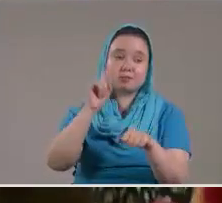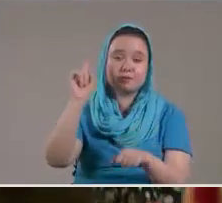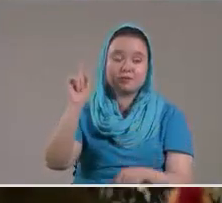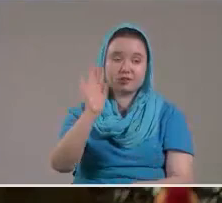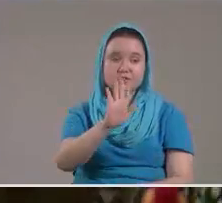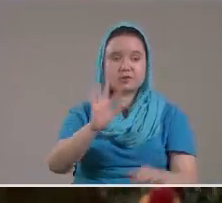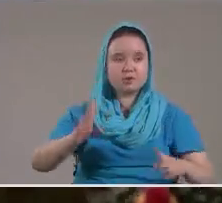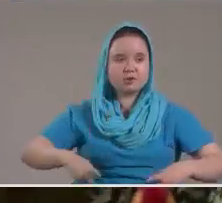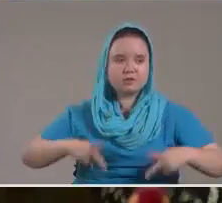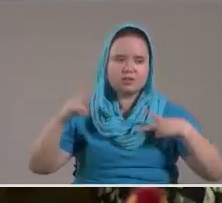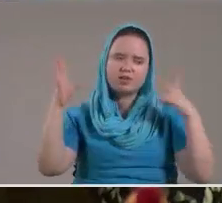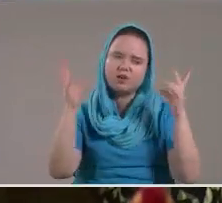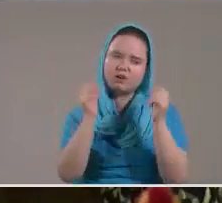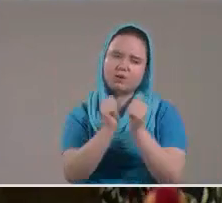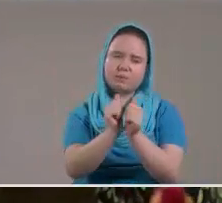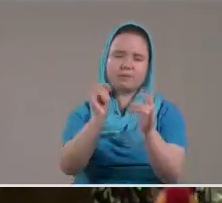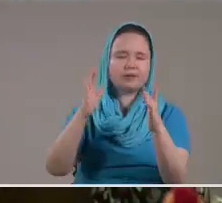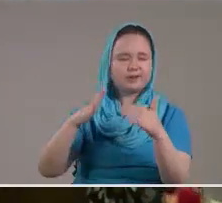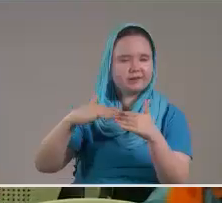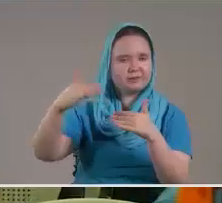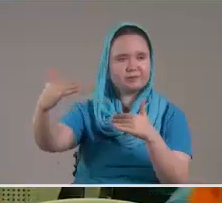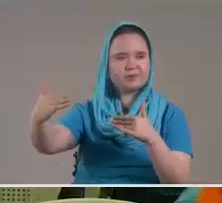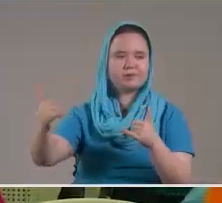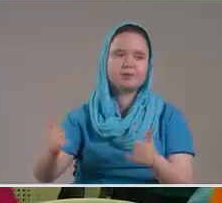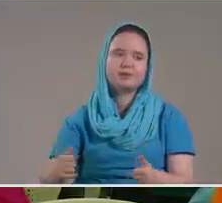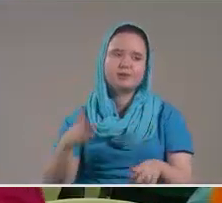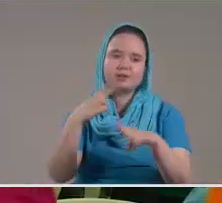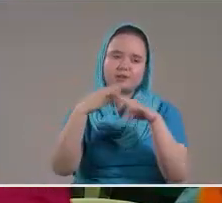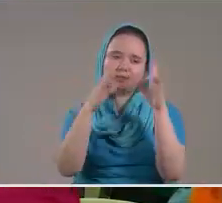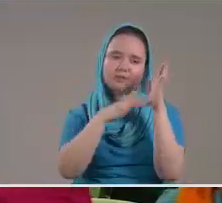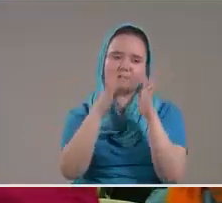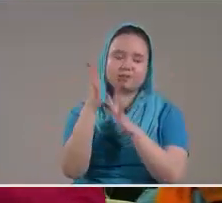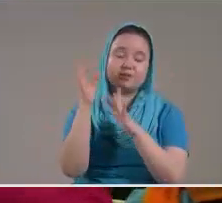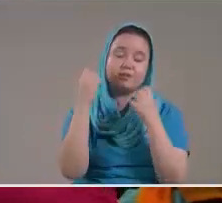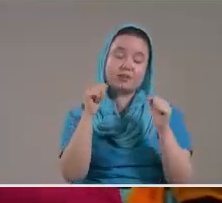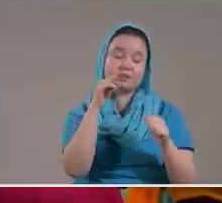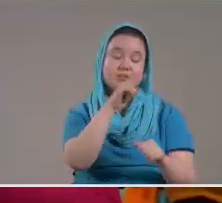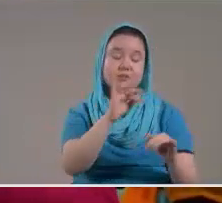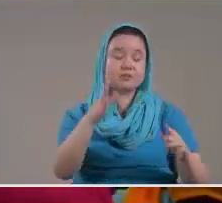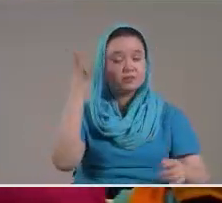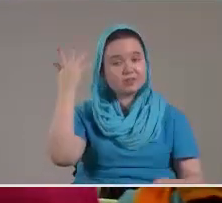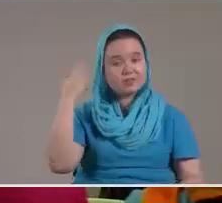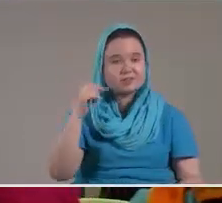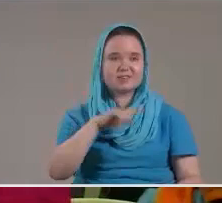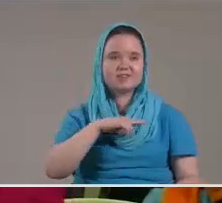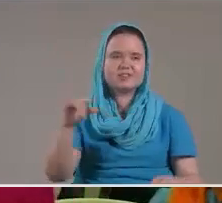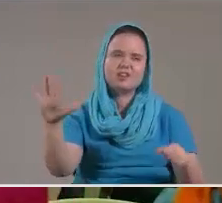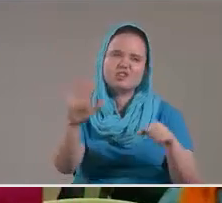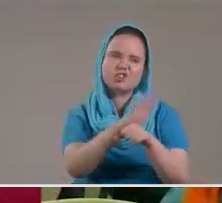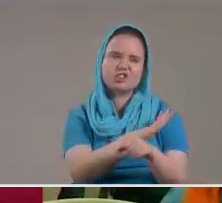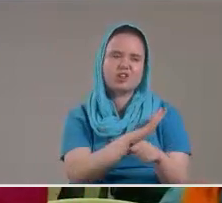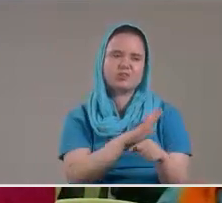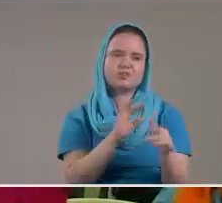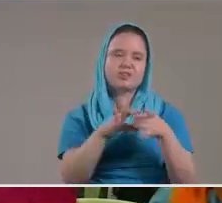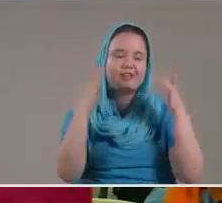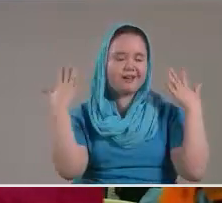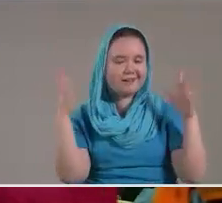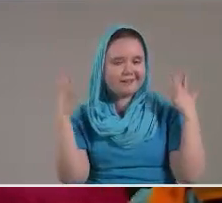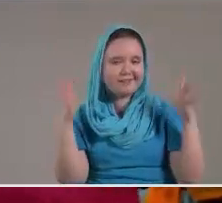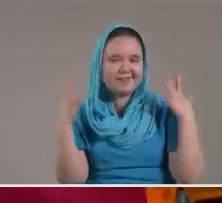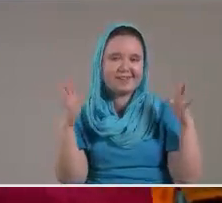Acompaña La Padre bendito En el nombre De Jesús Y haz que Sus días Señor Sean llenados De